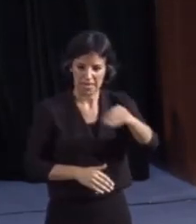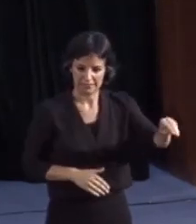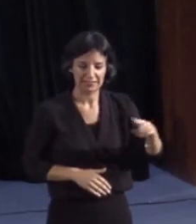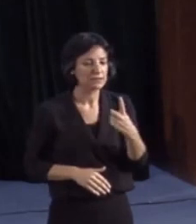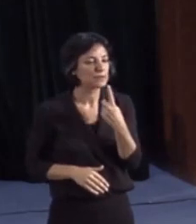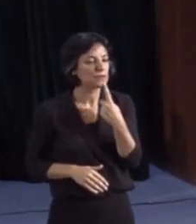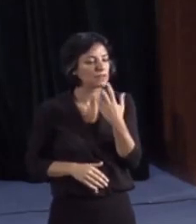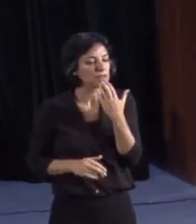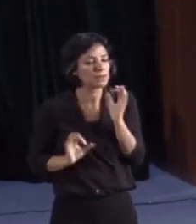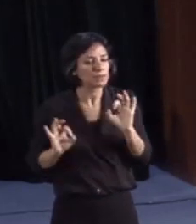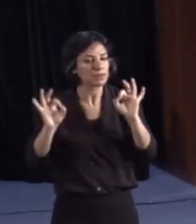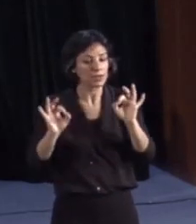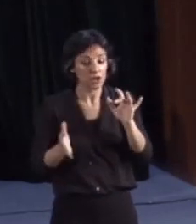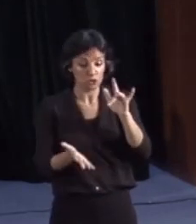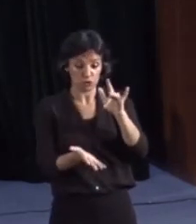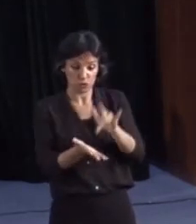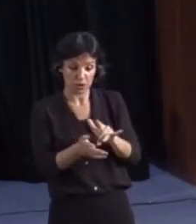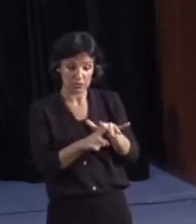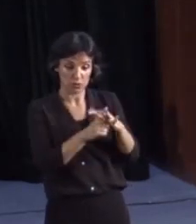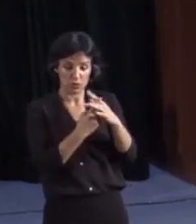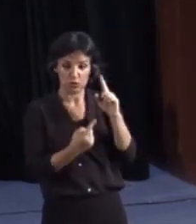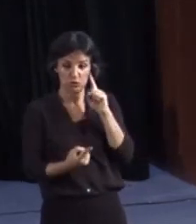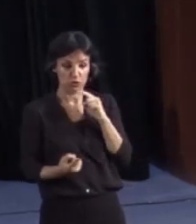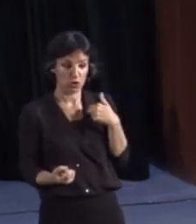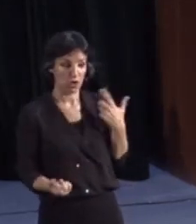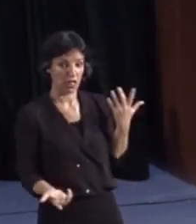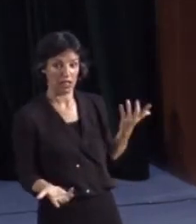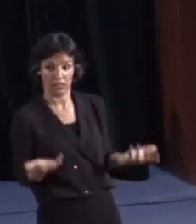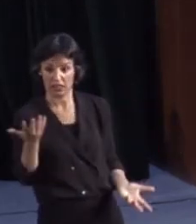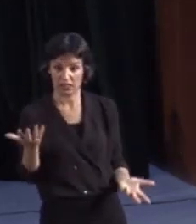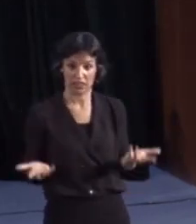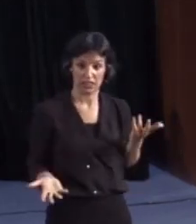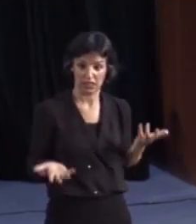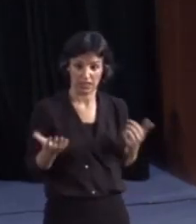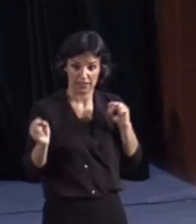aquellos casos en que se produzca una indefensión, en la lengua…,